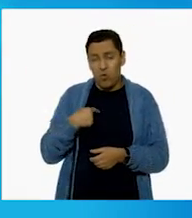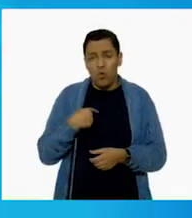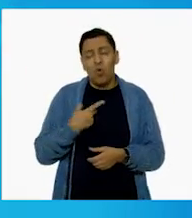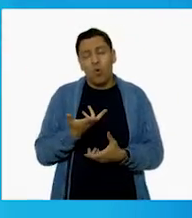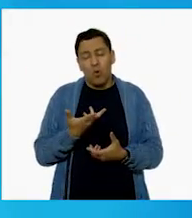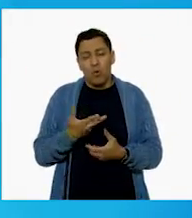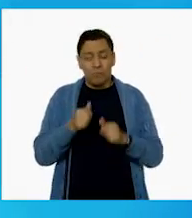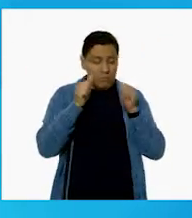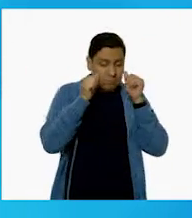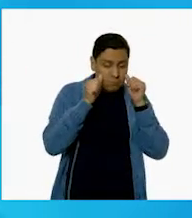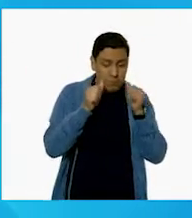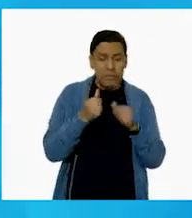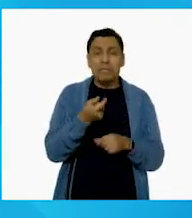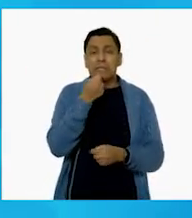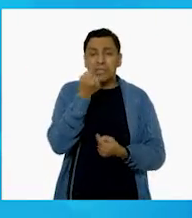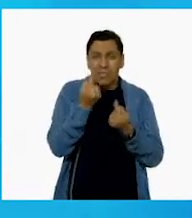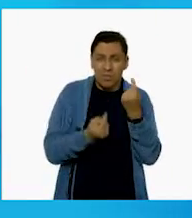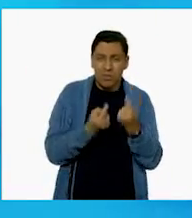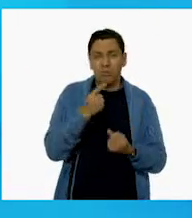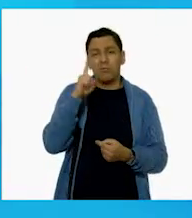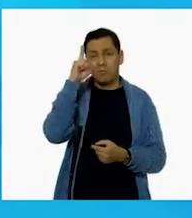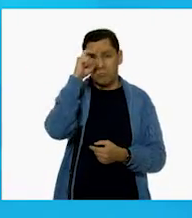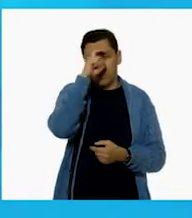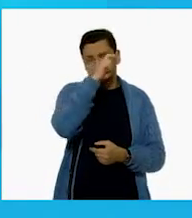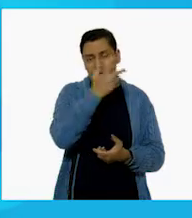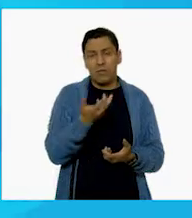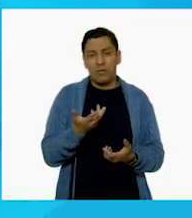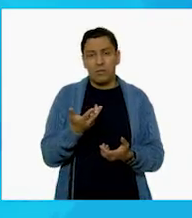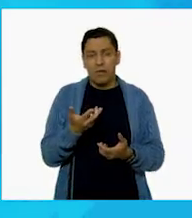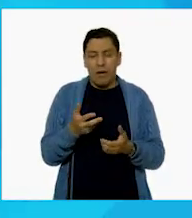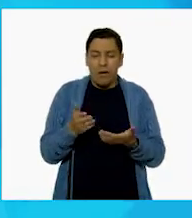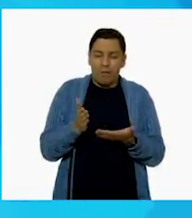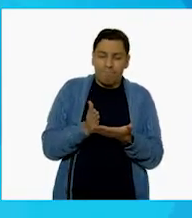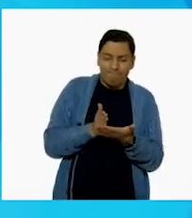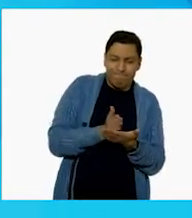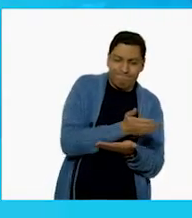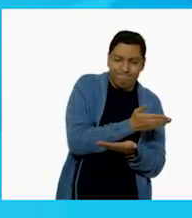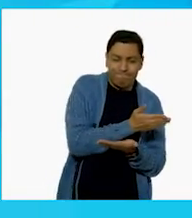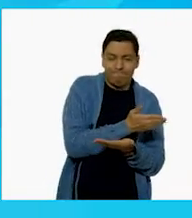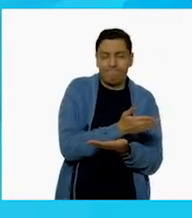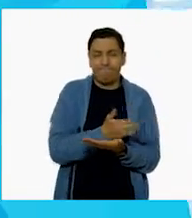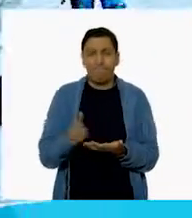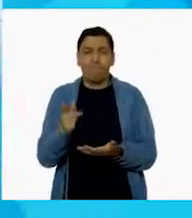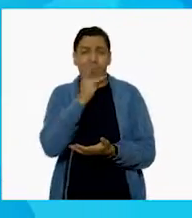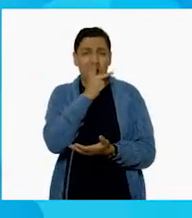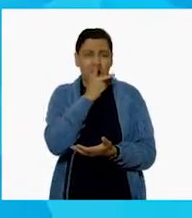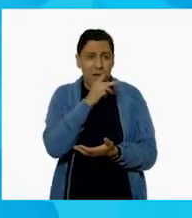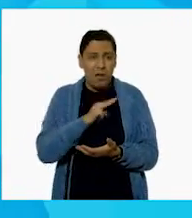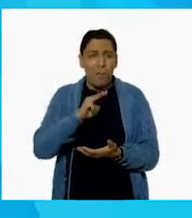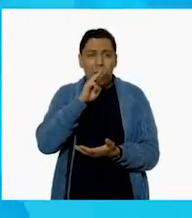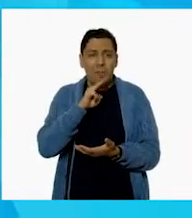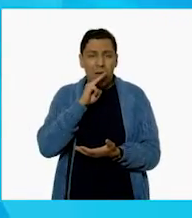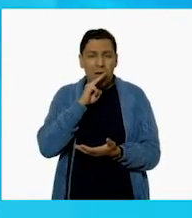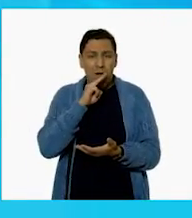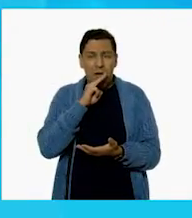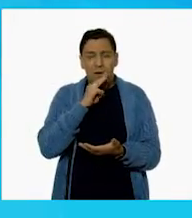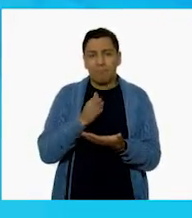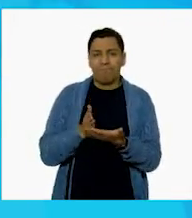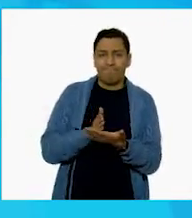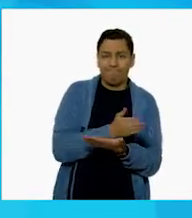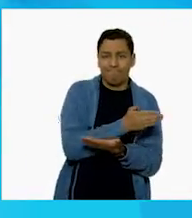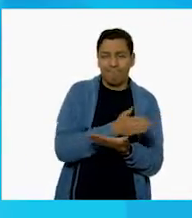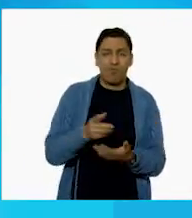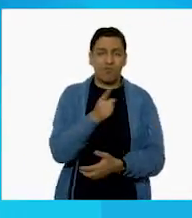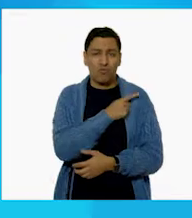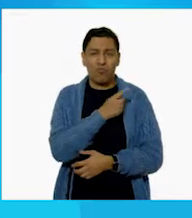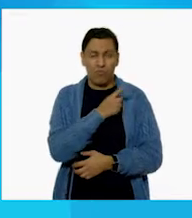complicadas han tenido que ser separados de sus padres o de sus hogares. ¡Oh! Entonces,